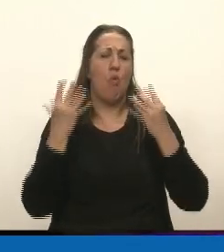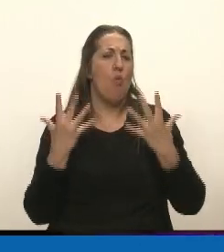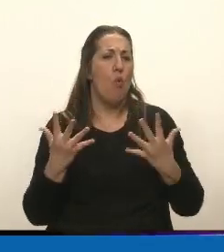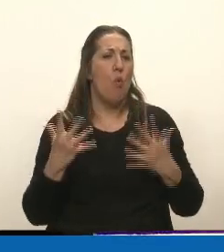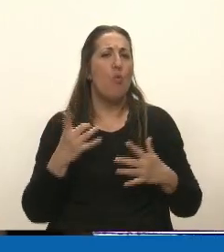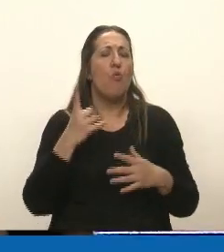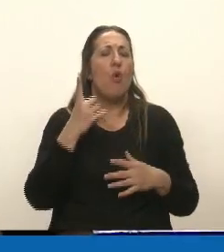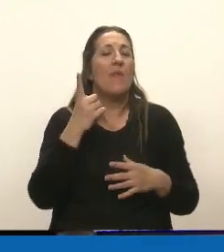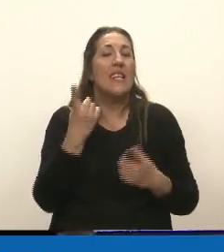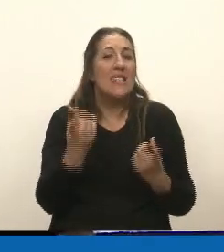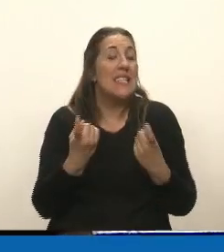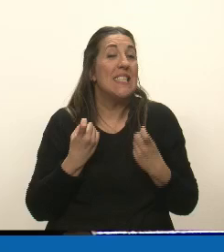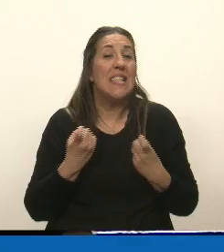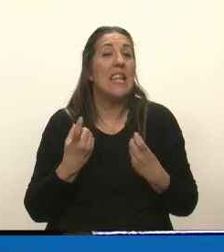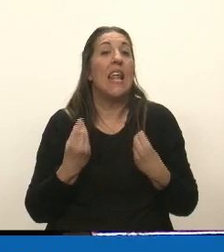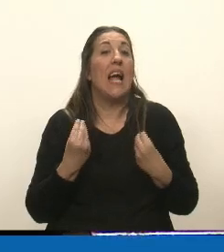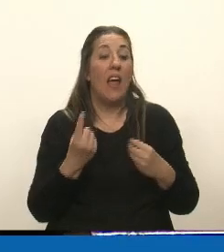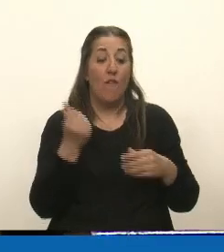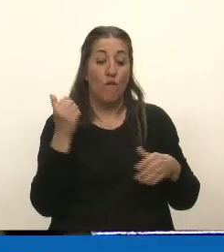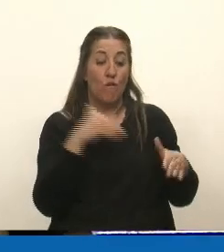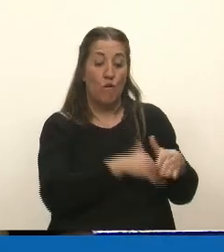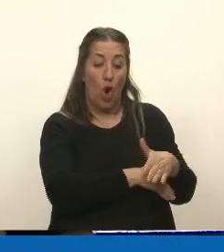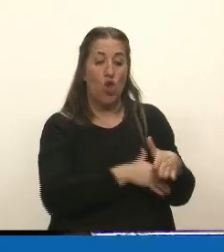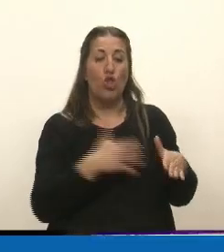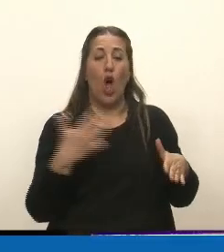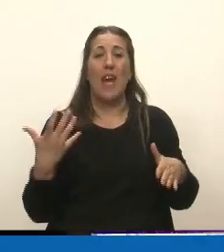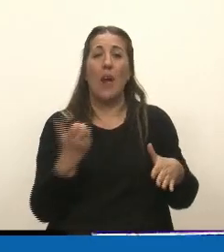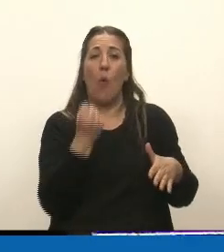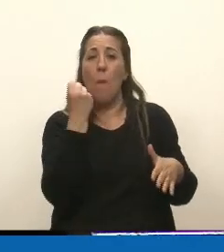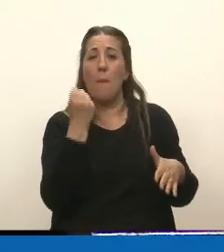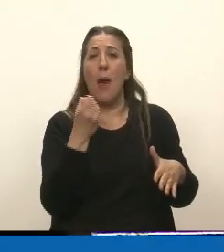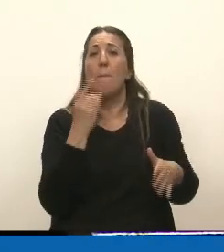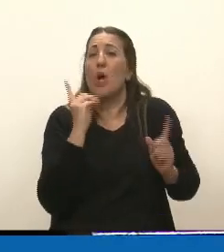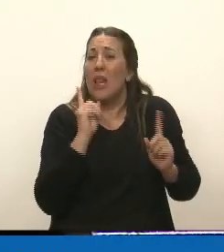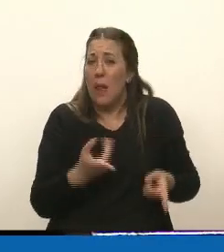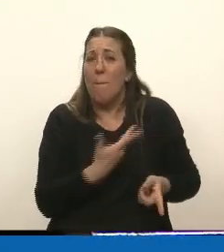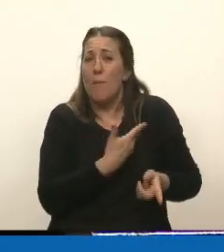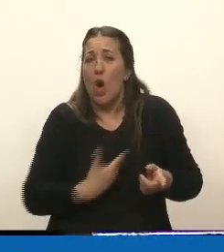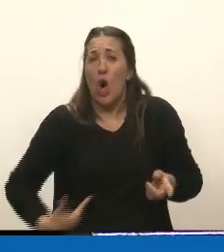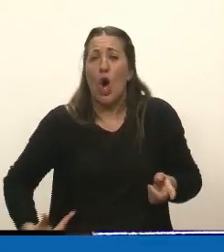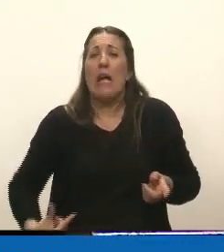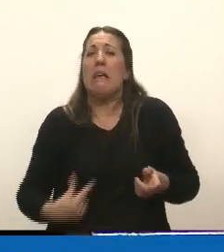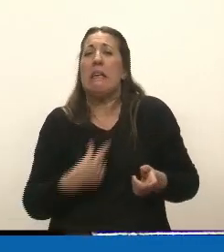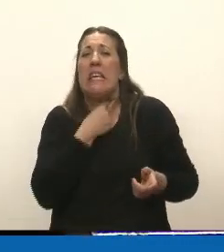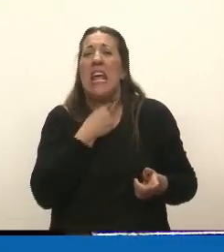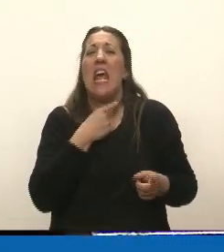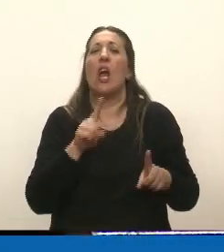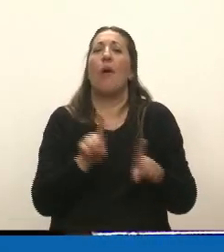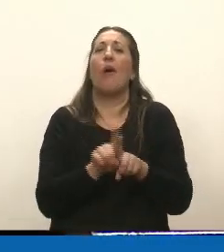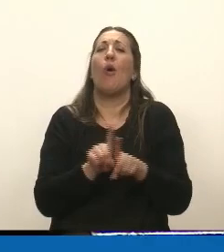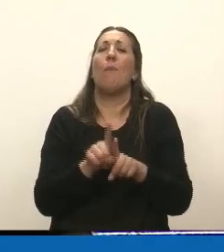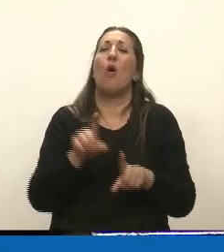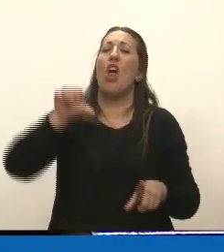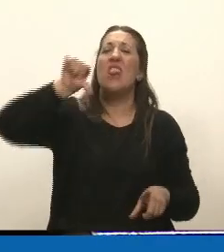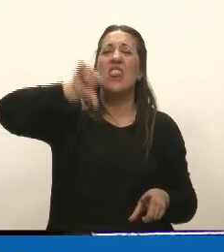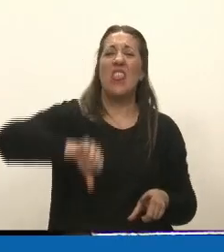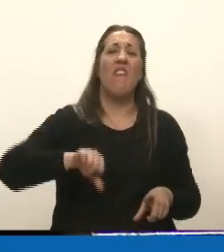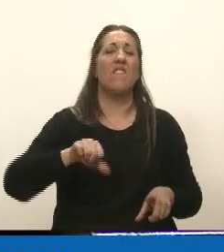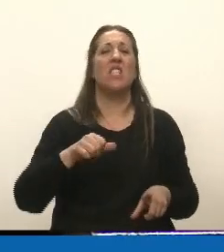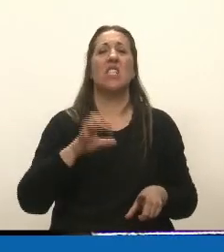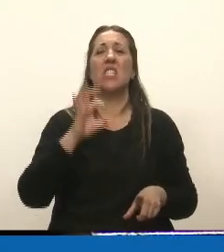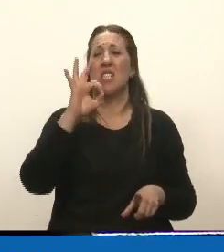estos fondos porque también los gobernadores quieren tener déficit cero, porque también los gobernadores quieren,